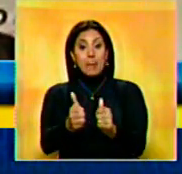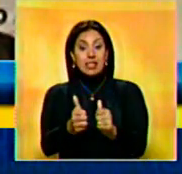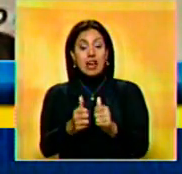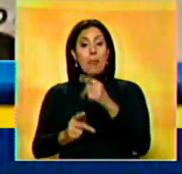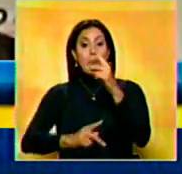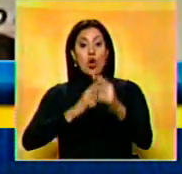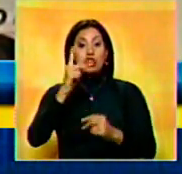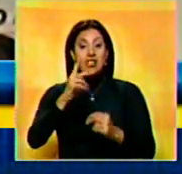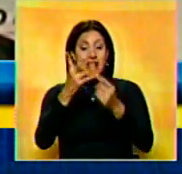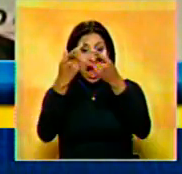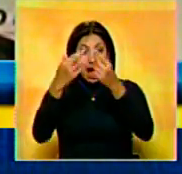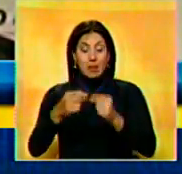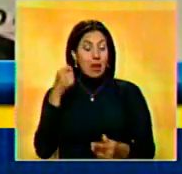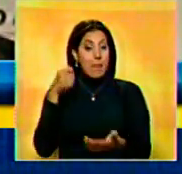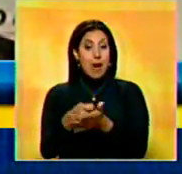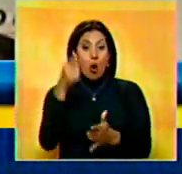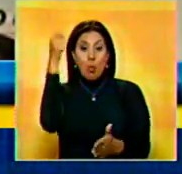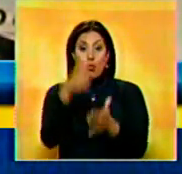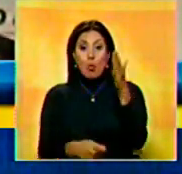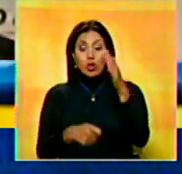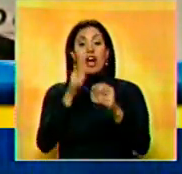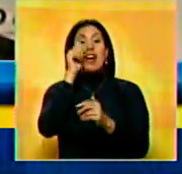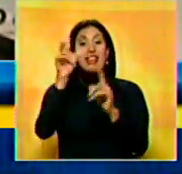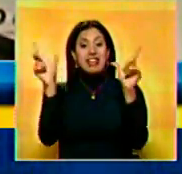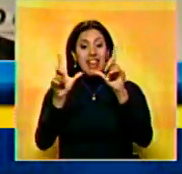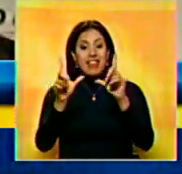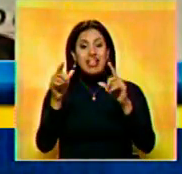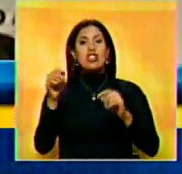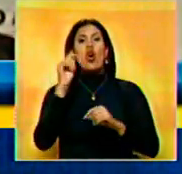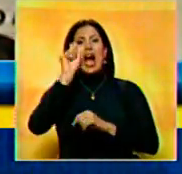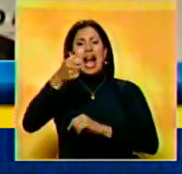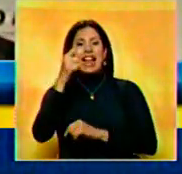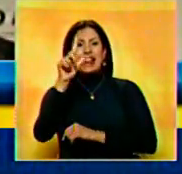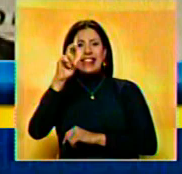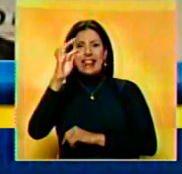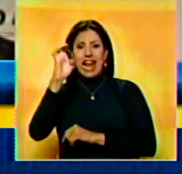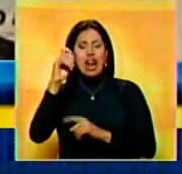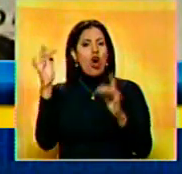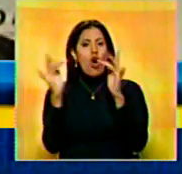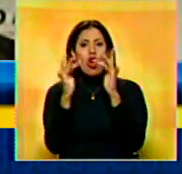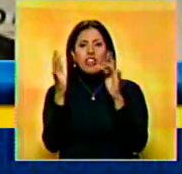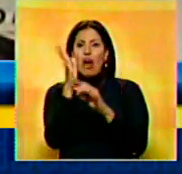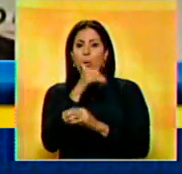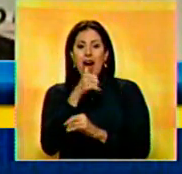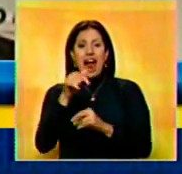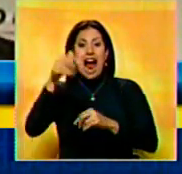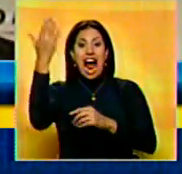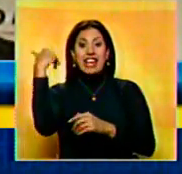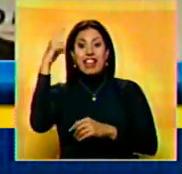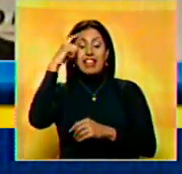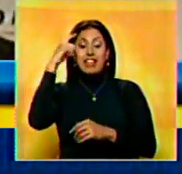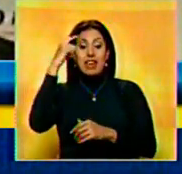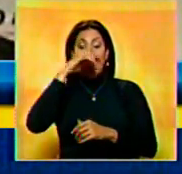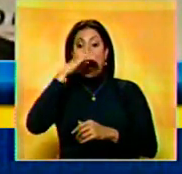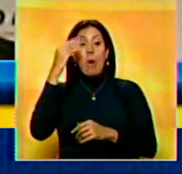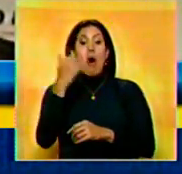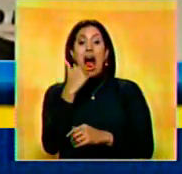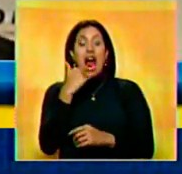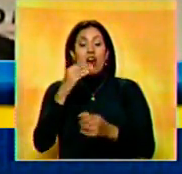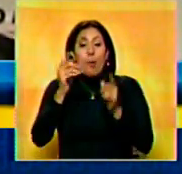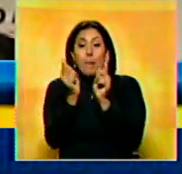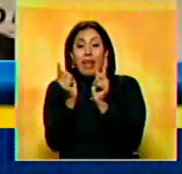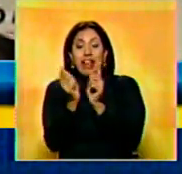procedimientos administrativos sancionatorios a la televisora LaTele, que no transmitió en el día de ayer ningún